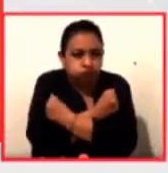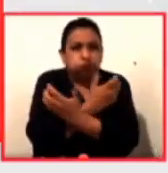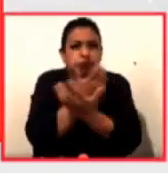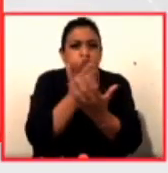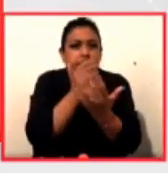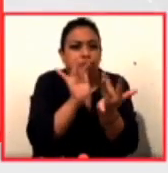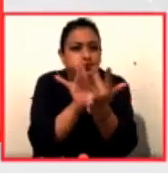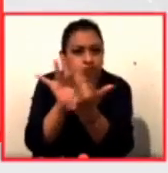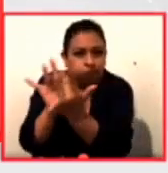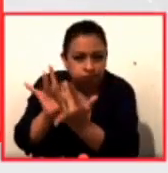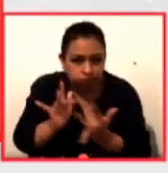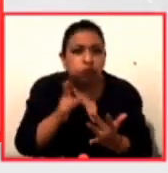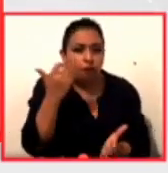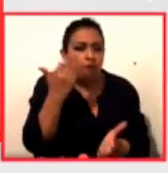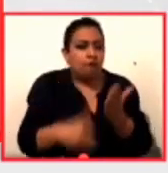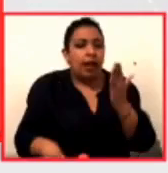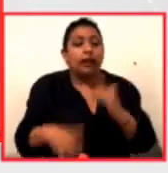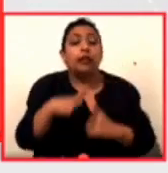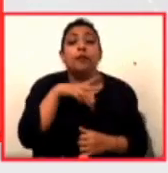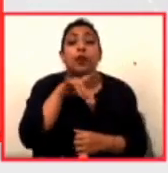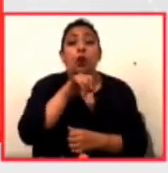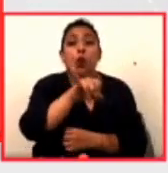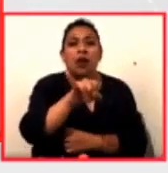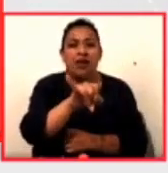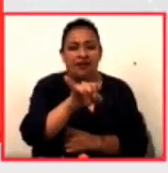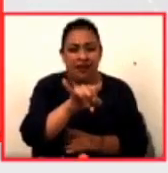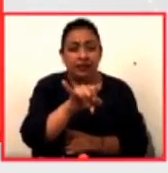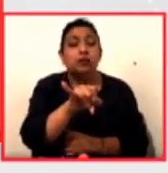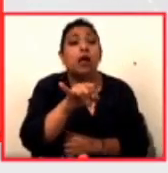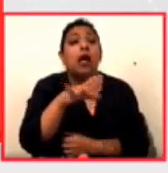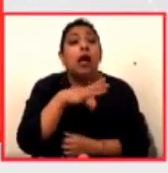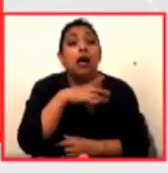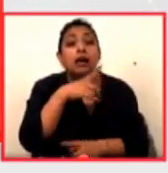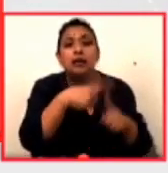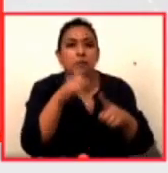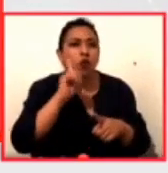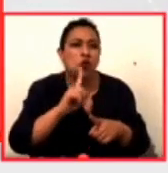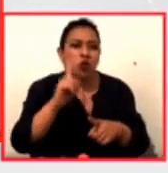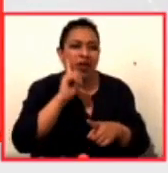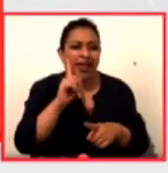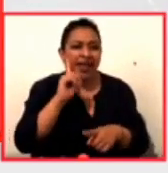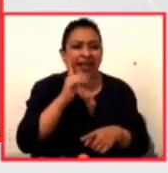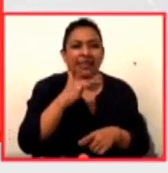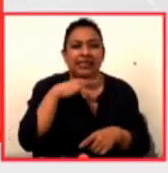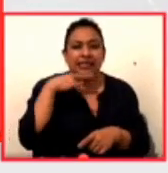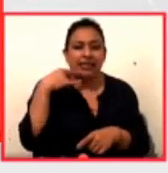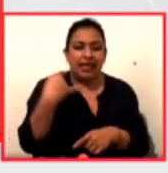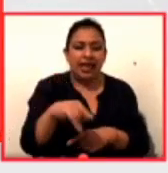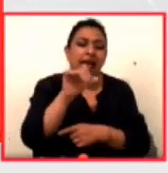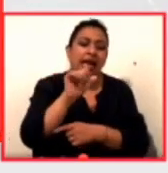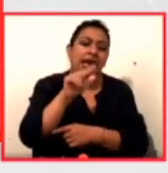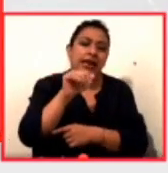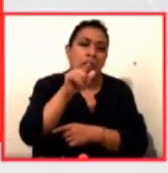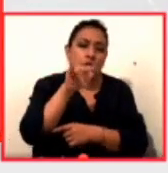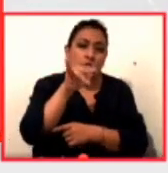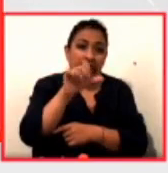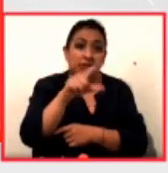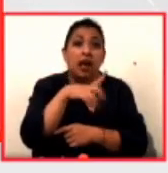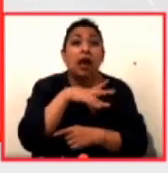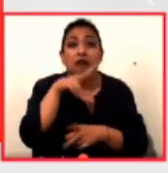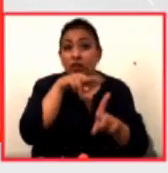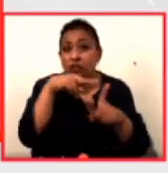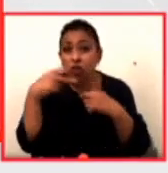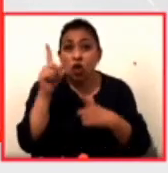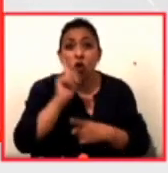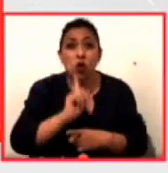cuerpo. El jueves 21 de junio tocará el turno a la diseñadora teatral chilena Ana Luisa Campuzano, quien con una visión de